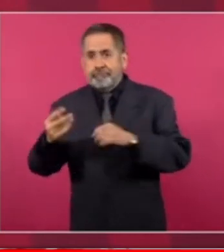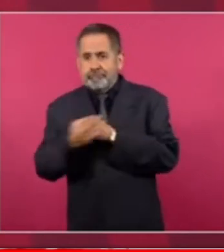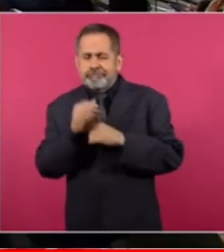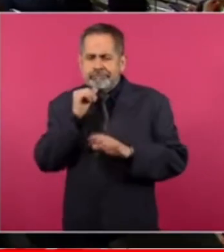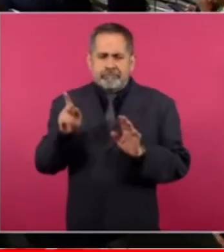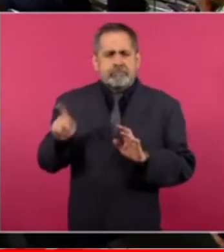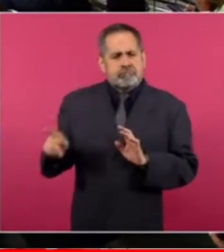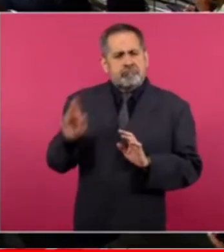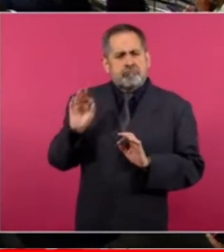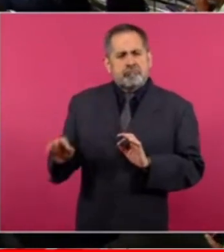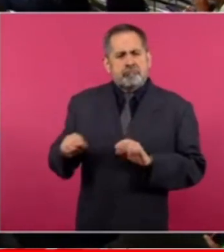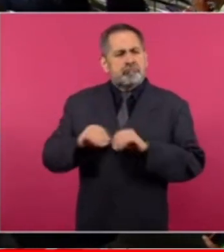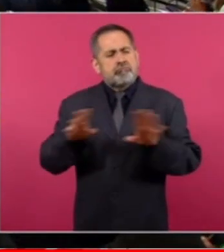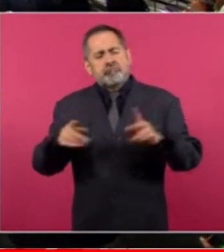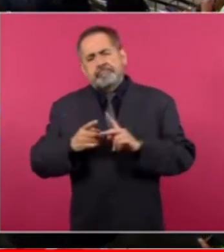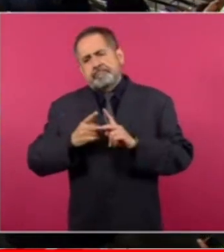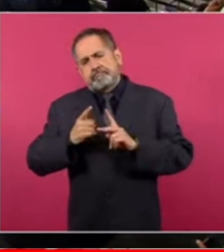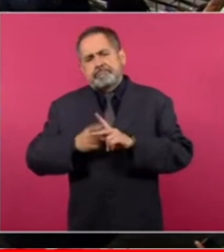era para cumplir la cuota